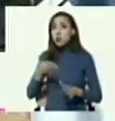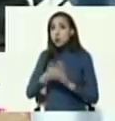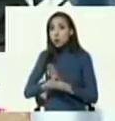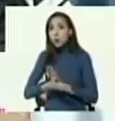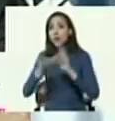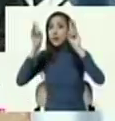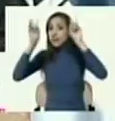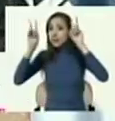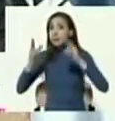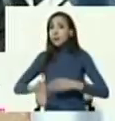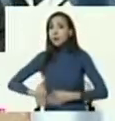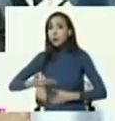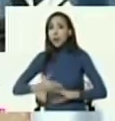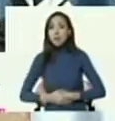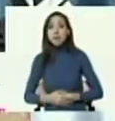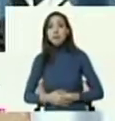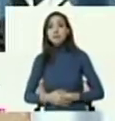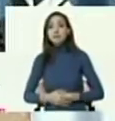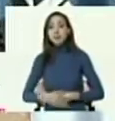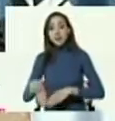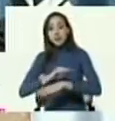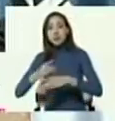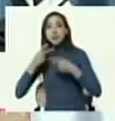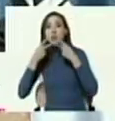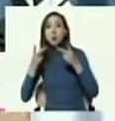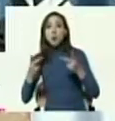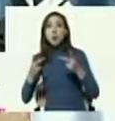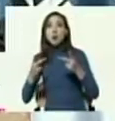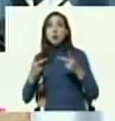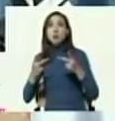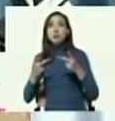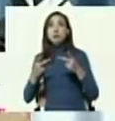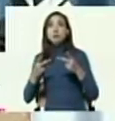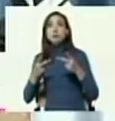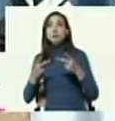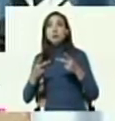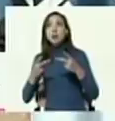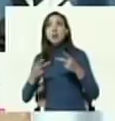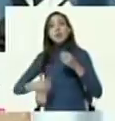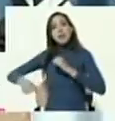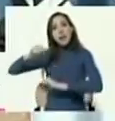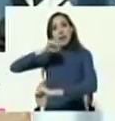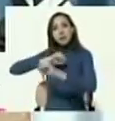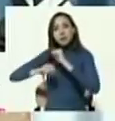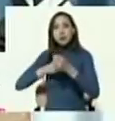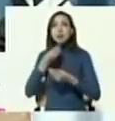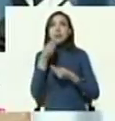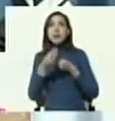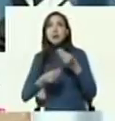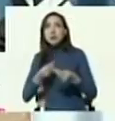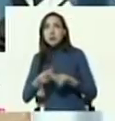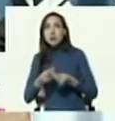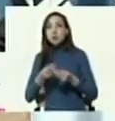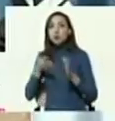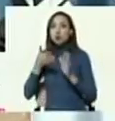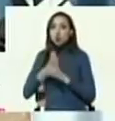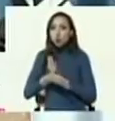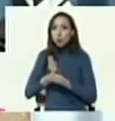temas que el Ministerio Público, dentro de su combate también al delito